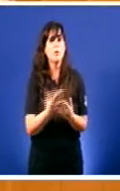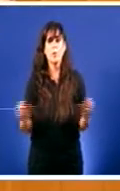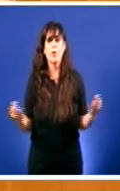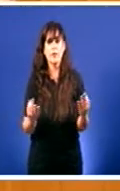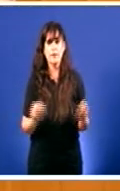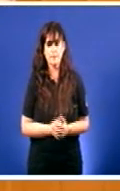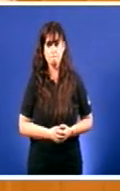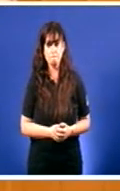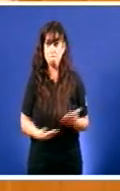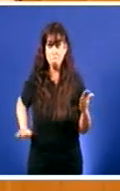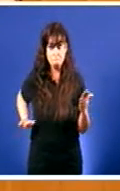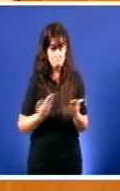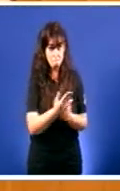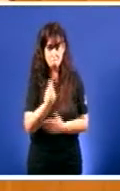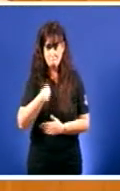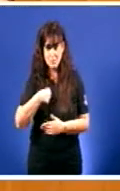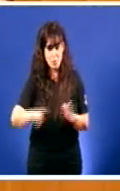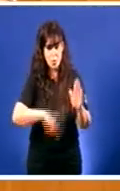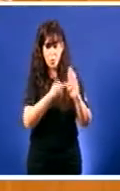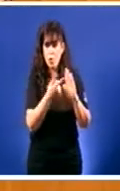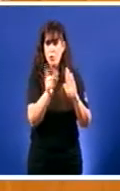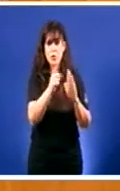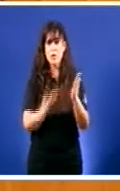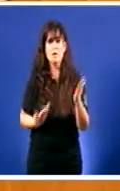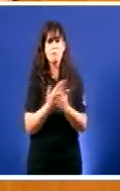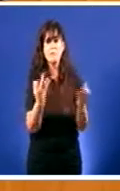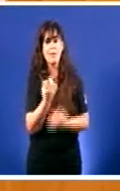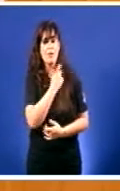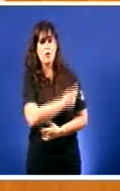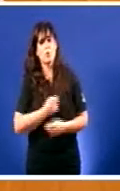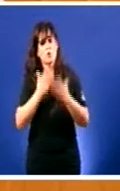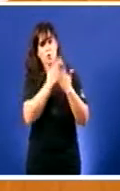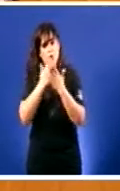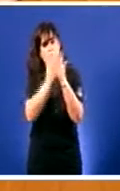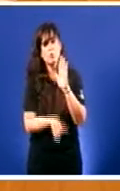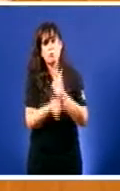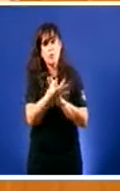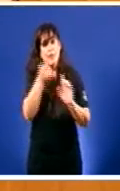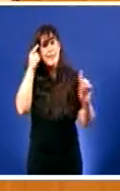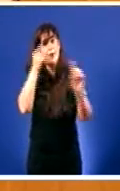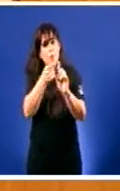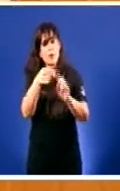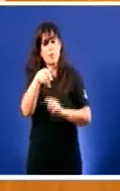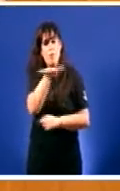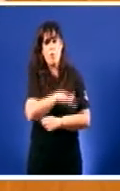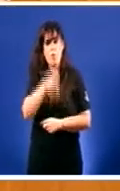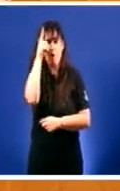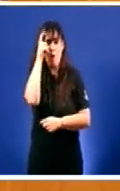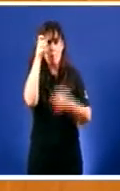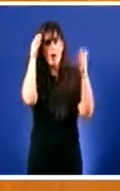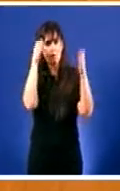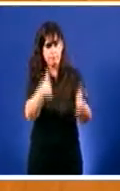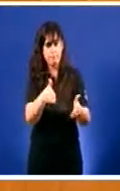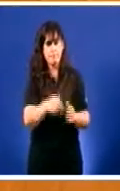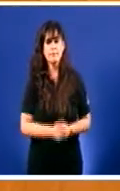Nesta proposición Non de lei Que se cree unha comisión de estudo Para o rural galego Que teña como objetivos